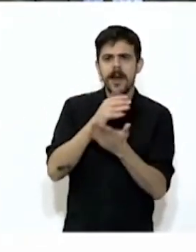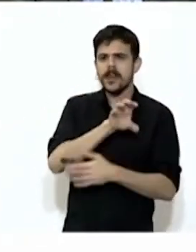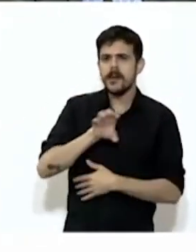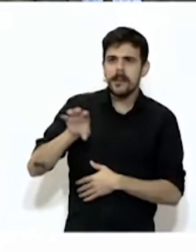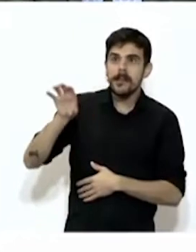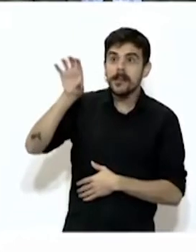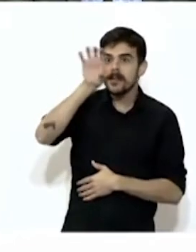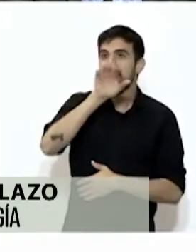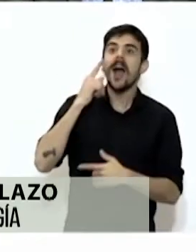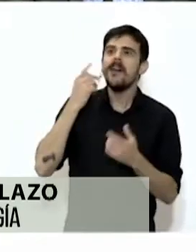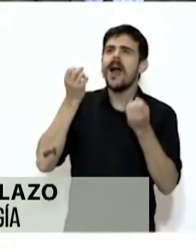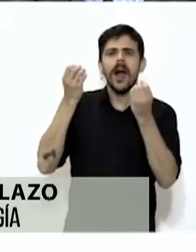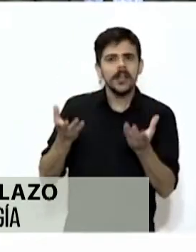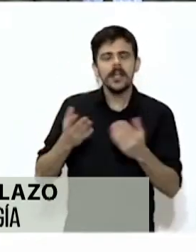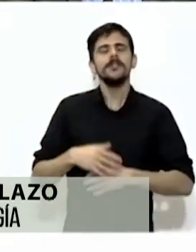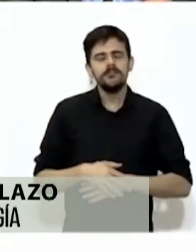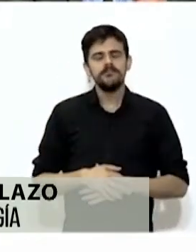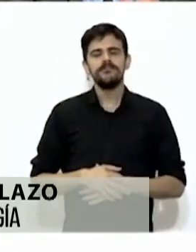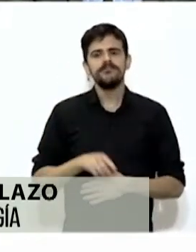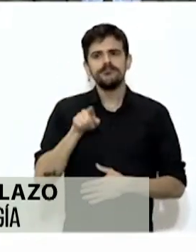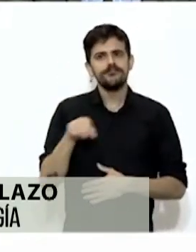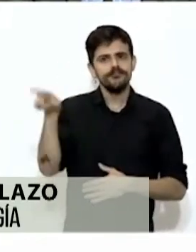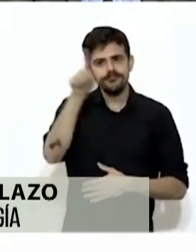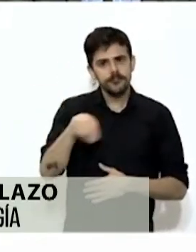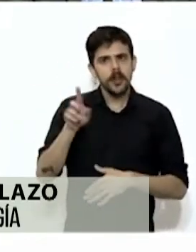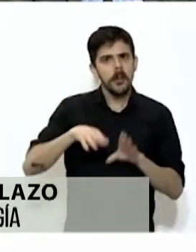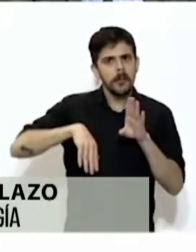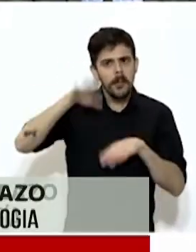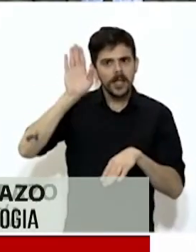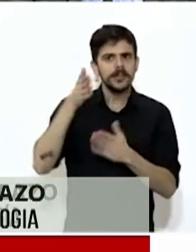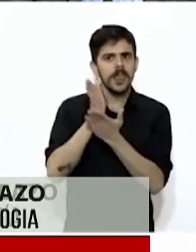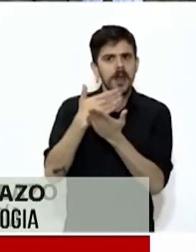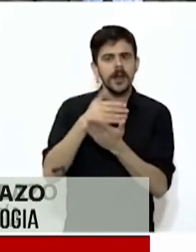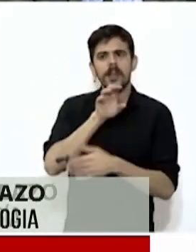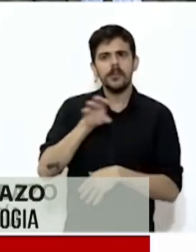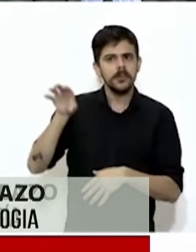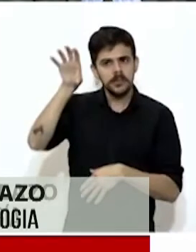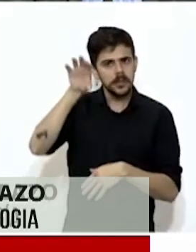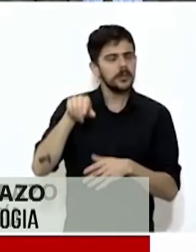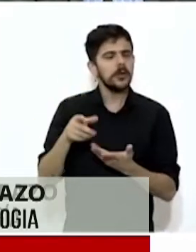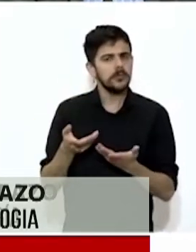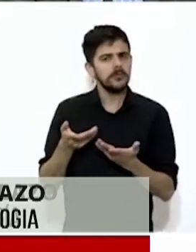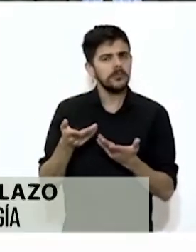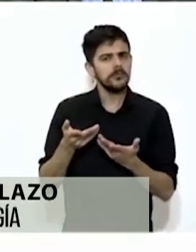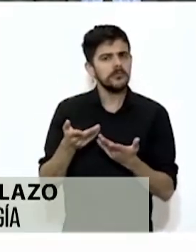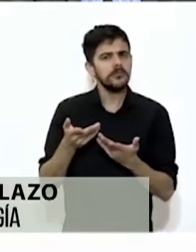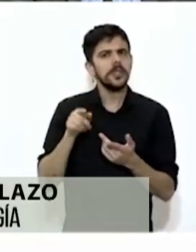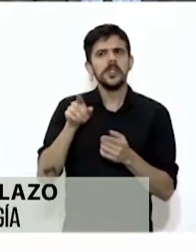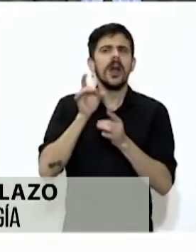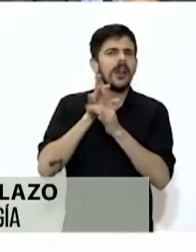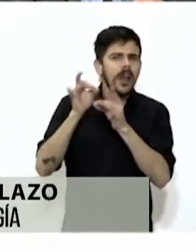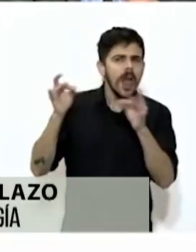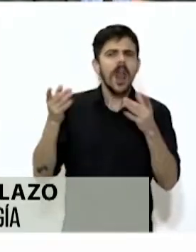departamentos continúan la mayoría de los departamentos considerados un riesgo de transmisión